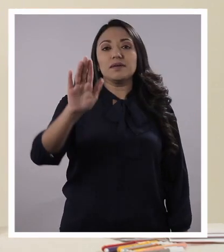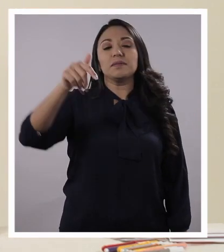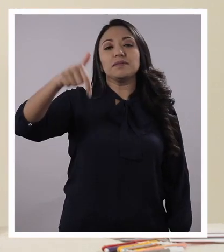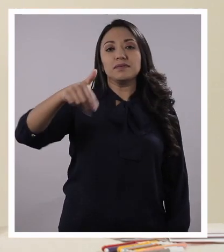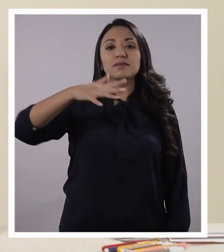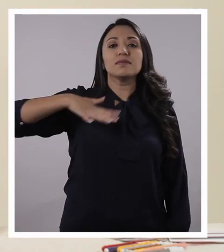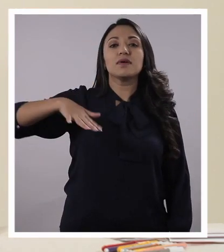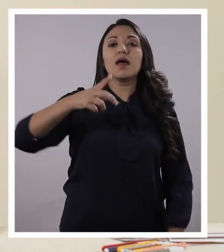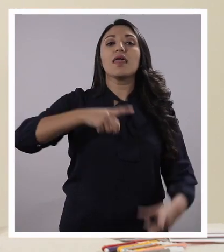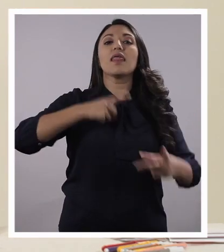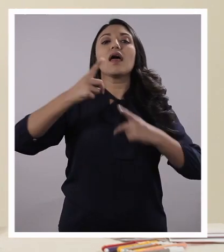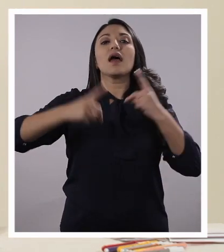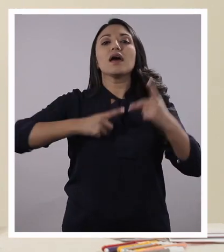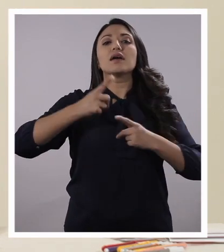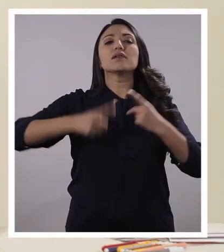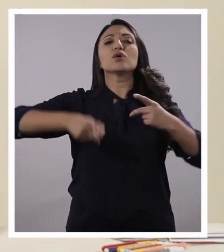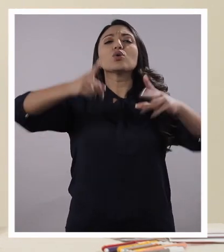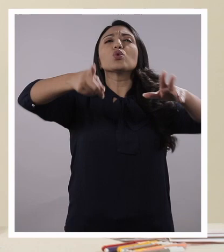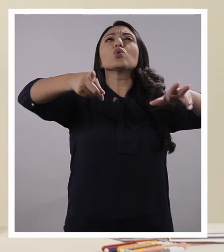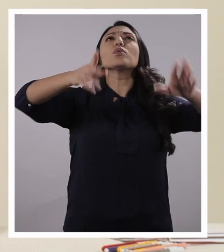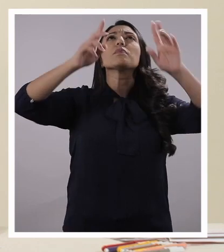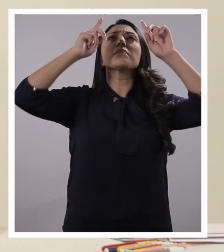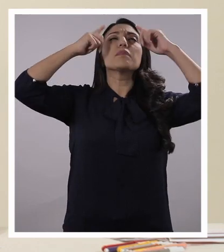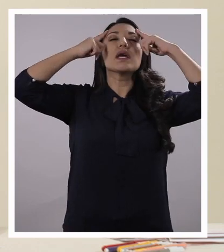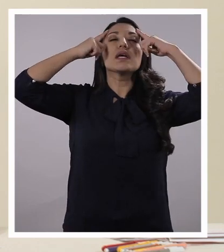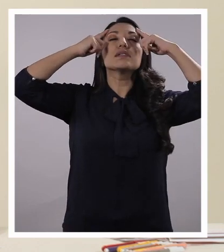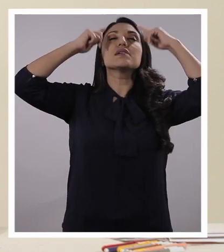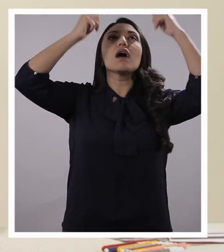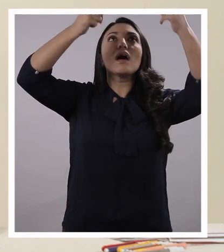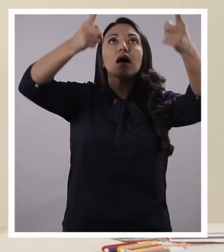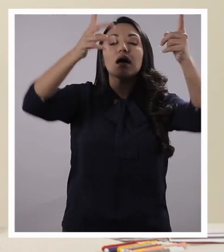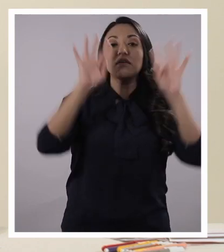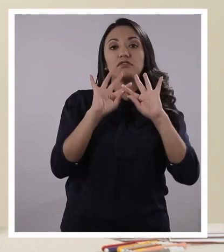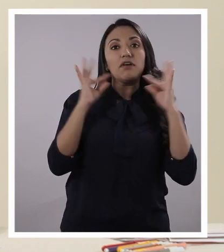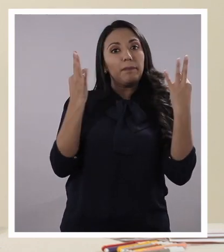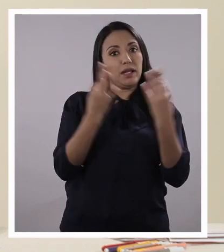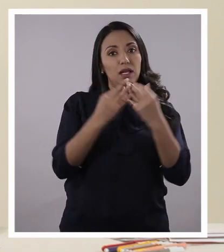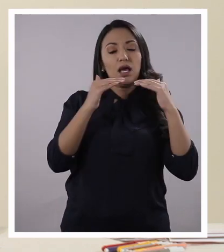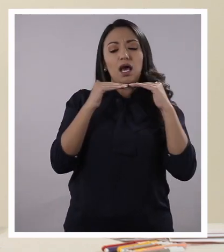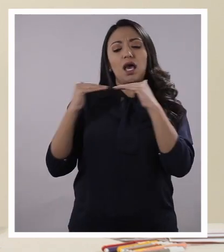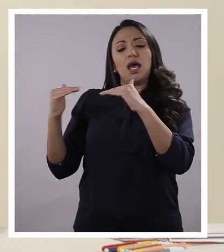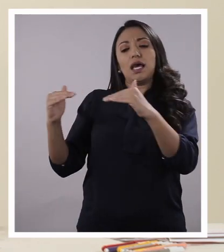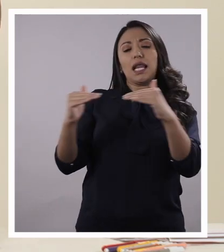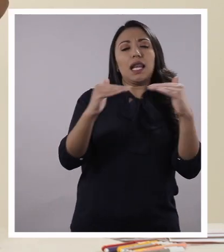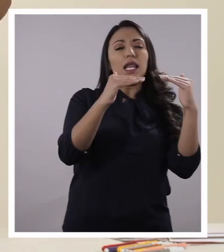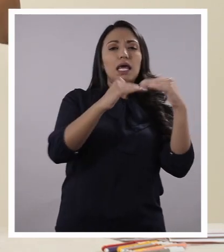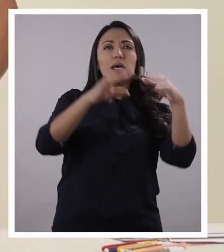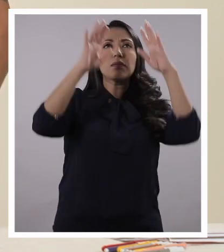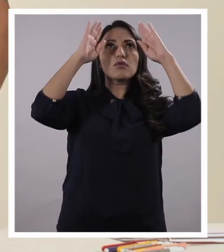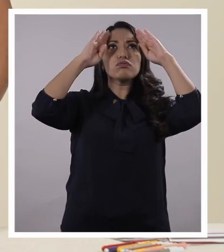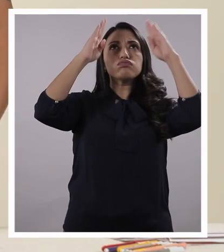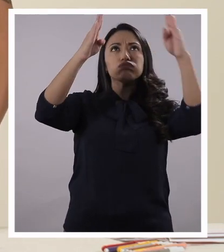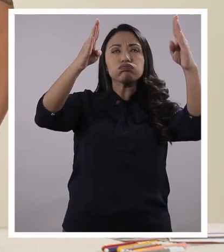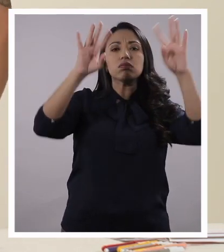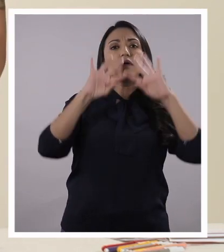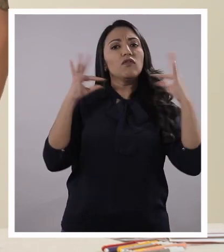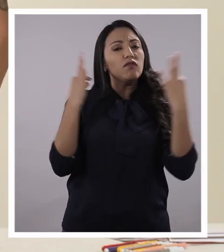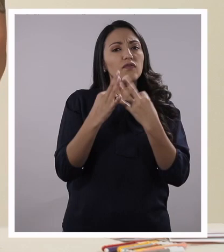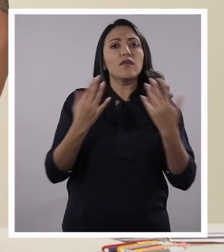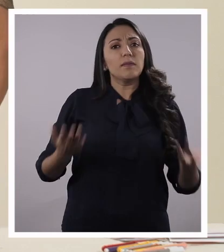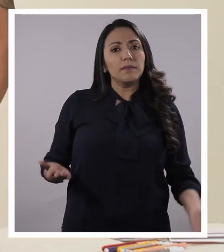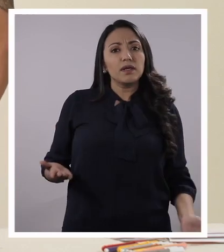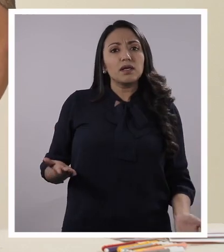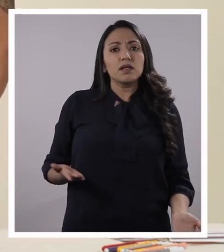¿Cuál es su deseo enfocado a su familia? Al equilibrio que debe haber en la familia. Porque la familia es parte del cosmos.